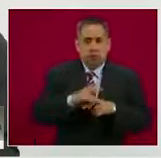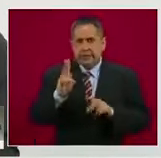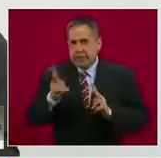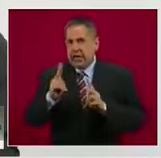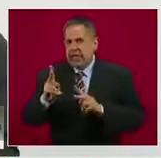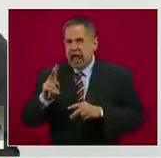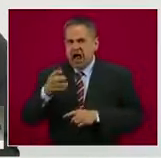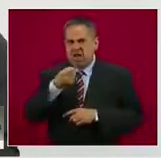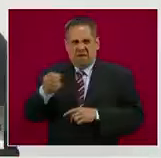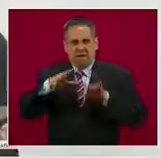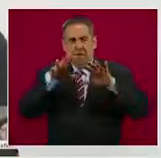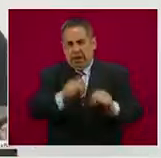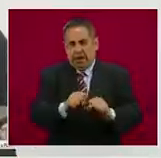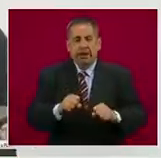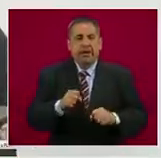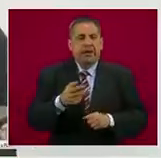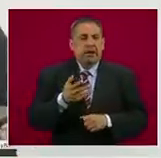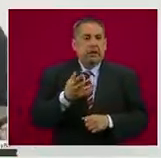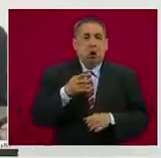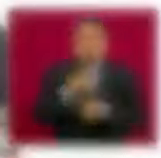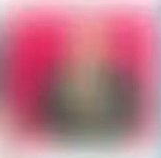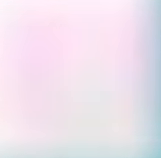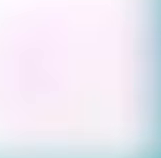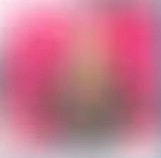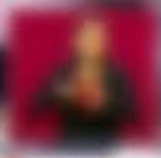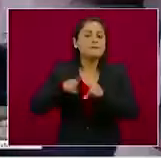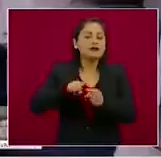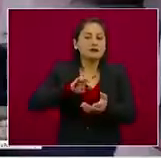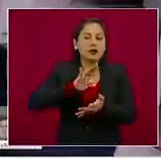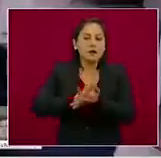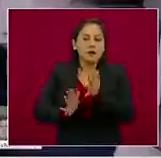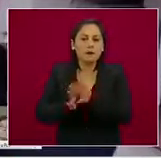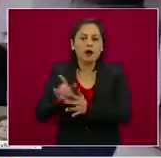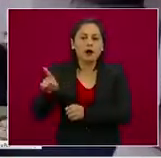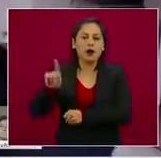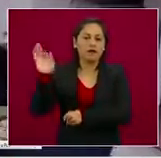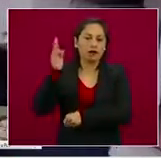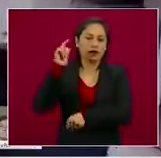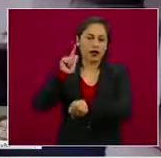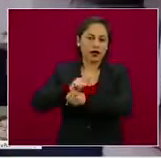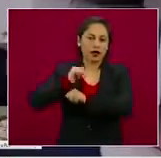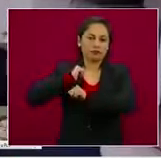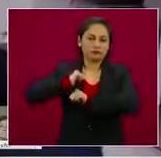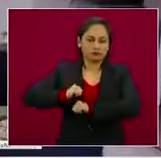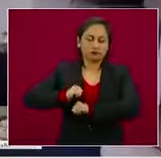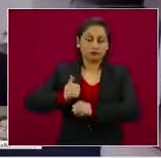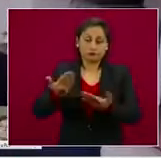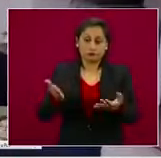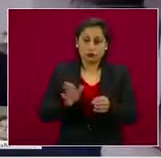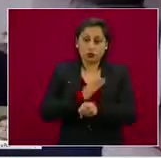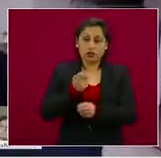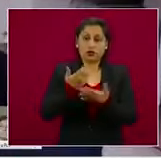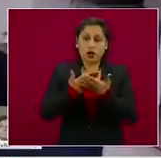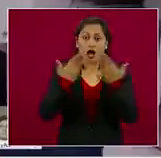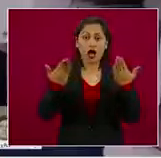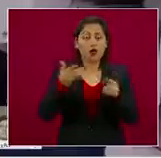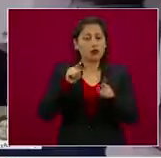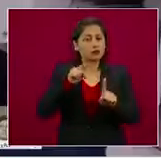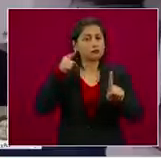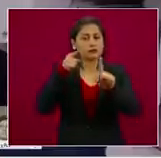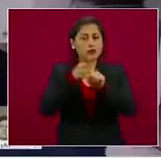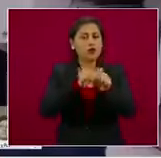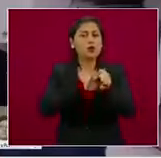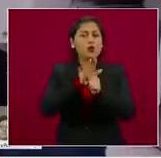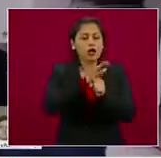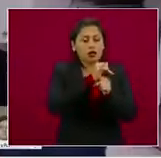de aprehensión que hemos logrado, no lo hizo gratuitamente. El desafío sigue siendo romper los pactos de silencio y encontrar al paradero